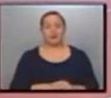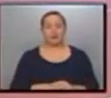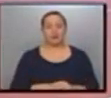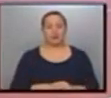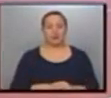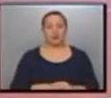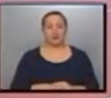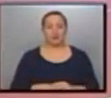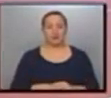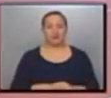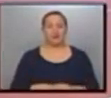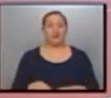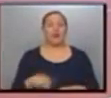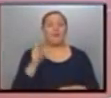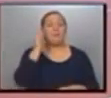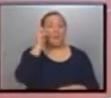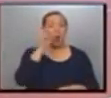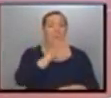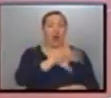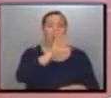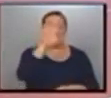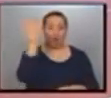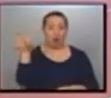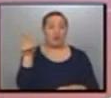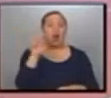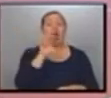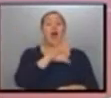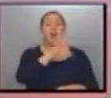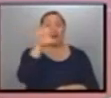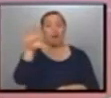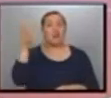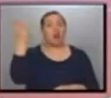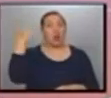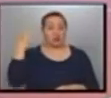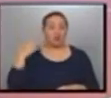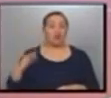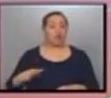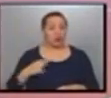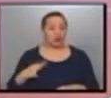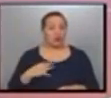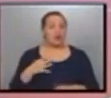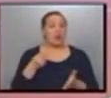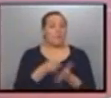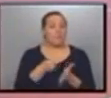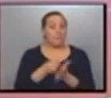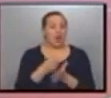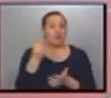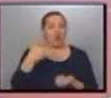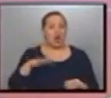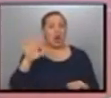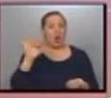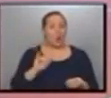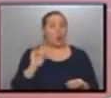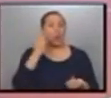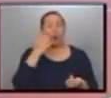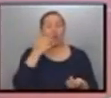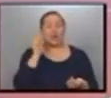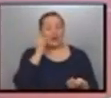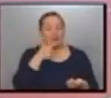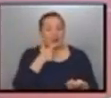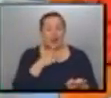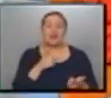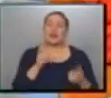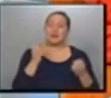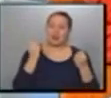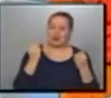mucho más injusto para las provincias. Digo, las provincias ya hace mucho que estaban pagando de gas y de luz, mucho más lo que se pagaba acá en Capital Federal. Pero tendría que ser